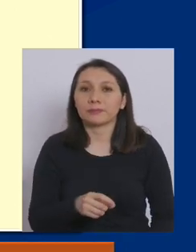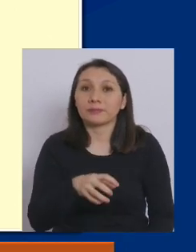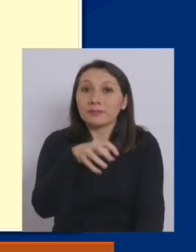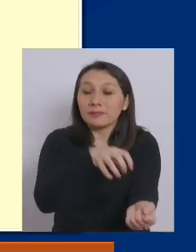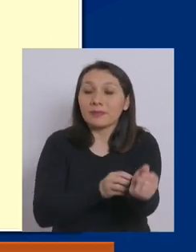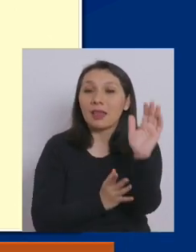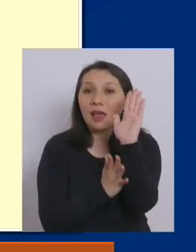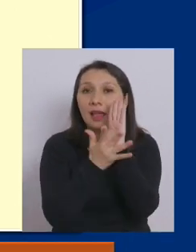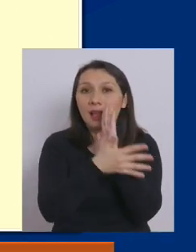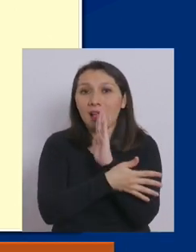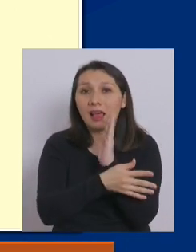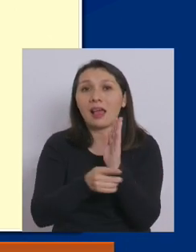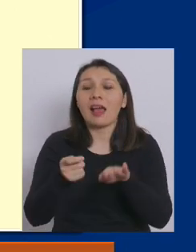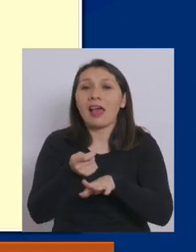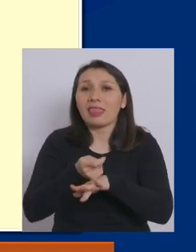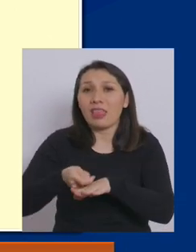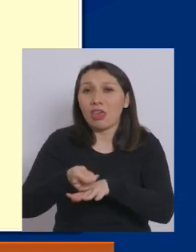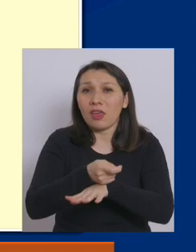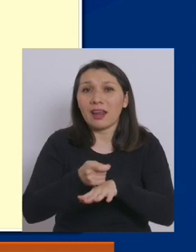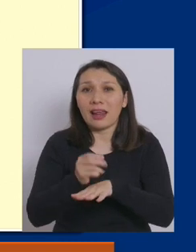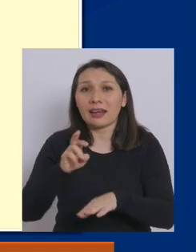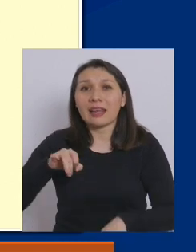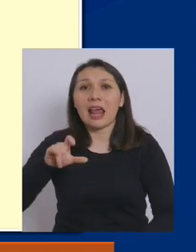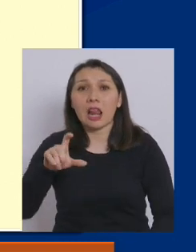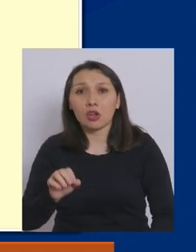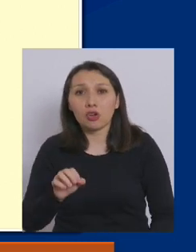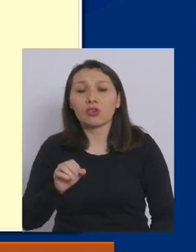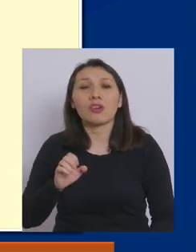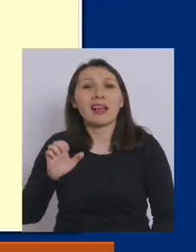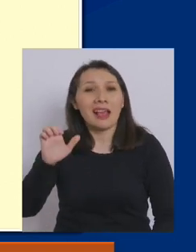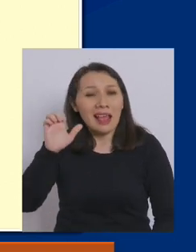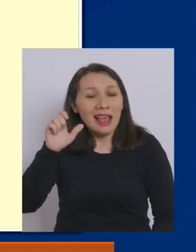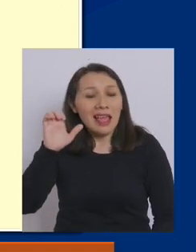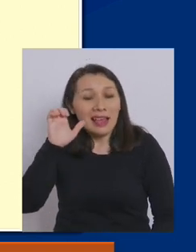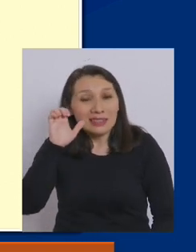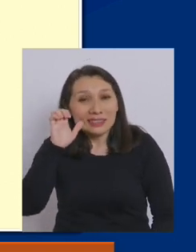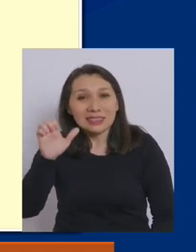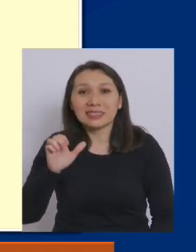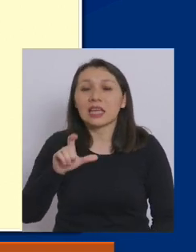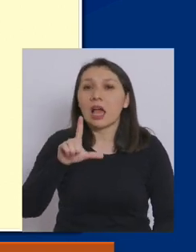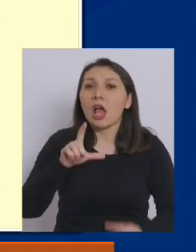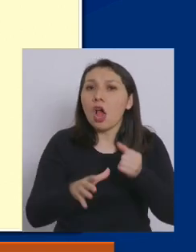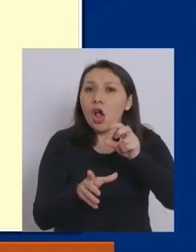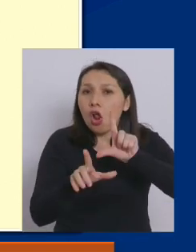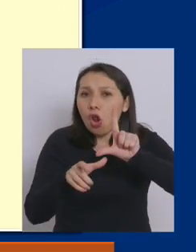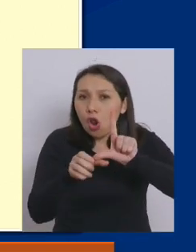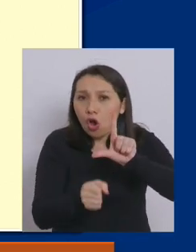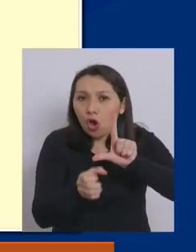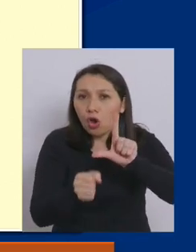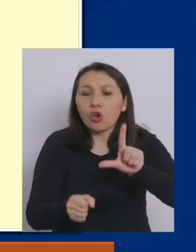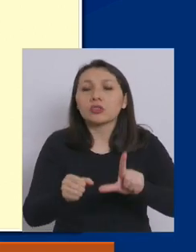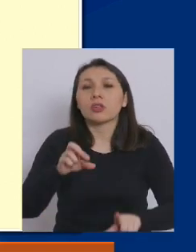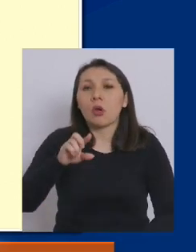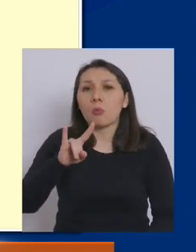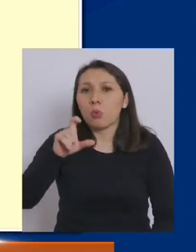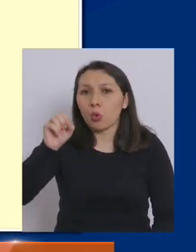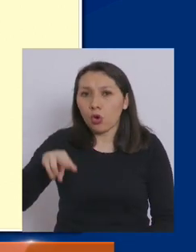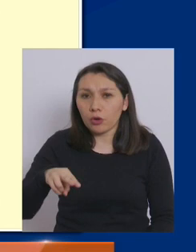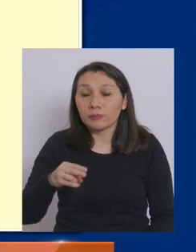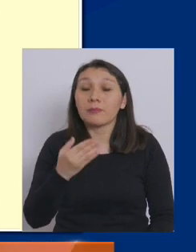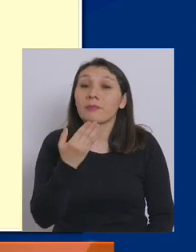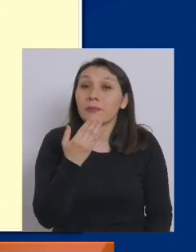Araucanía, Teodoro Smith, Renayco, Ercilla, Loncoche y Pucón. Avanzan de